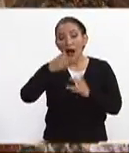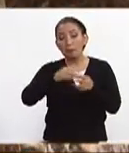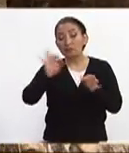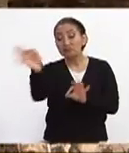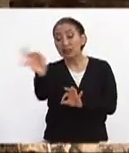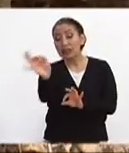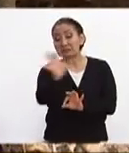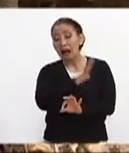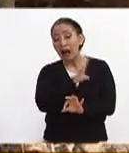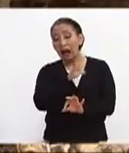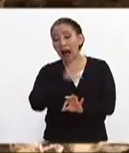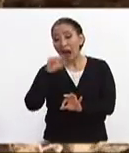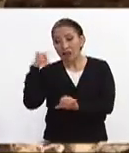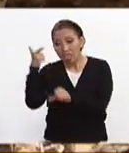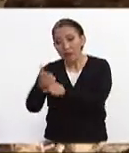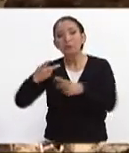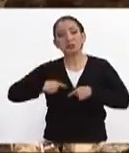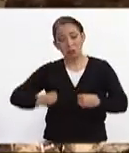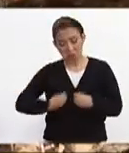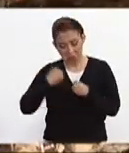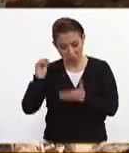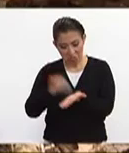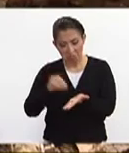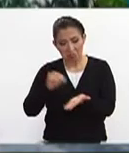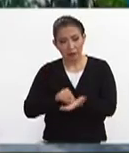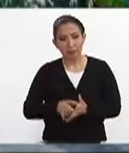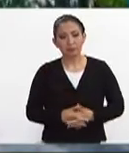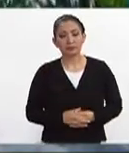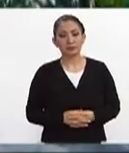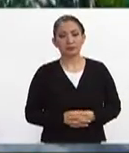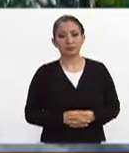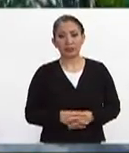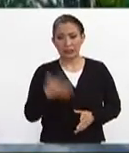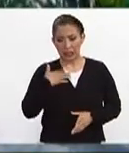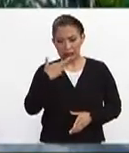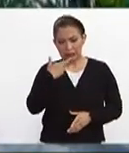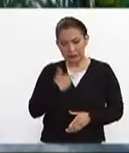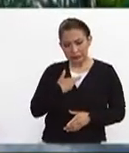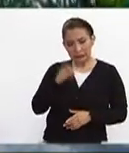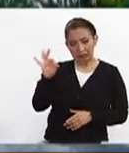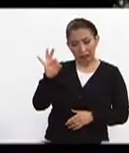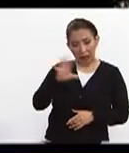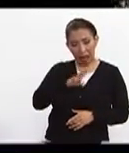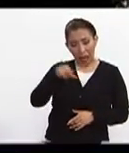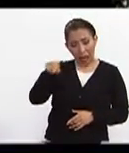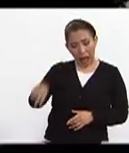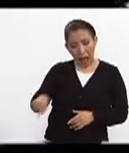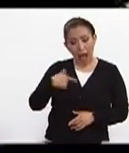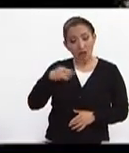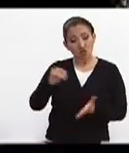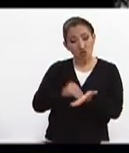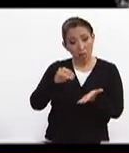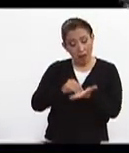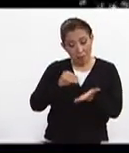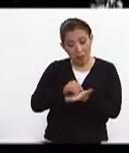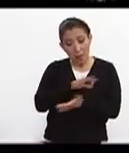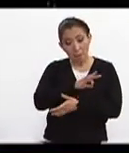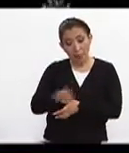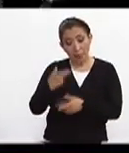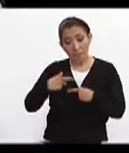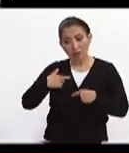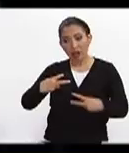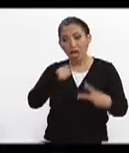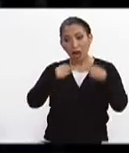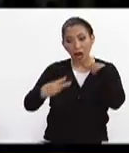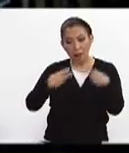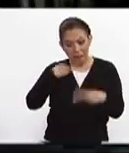sobre la posibilidad de encontrar personas aún con vida tenemos reportes de que podría existir todavía la posibilidad de personas ahí